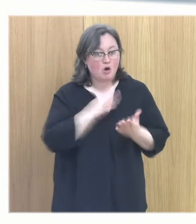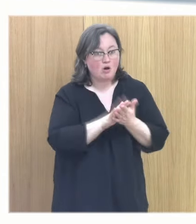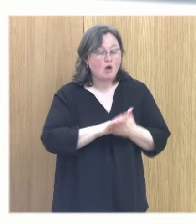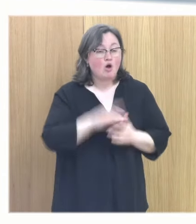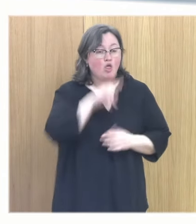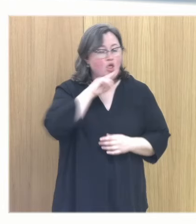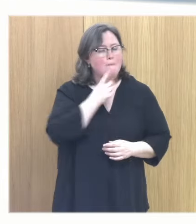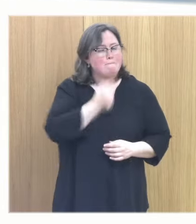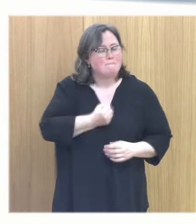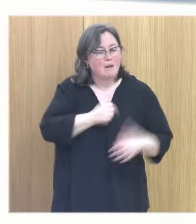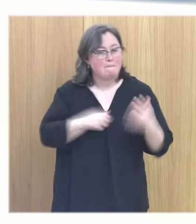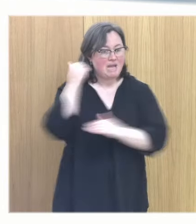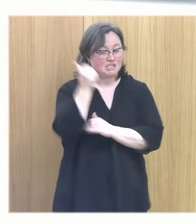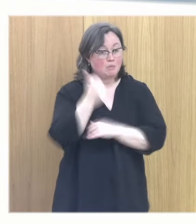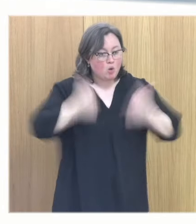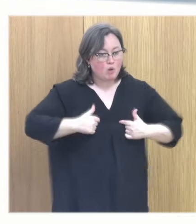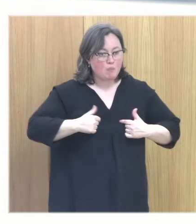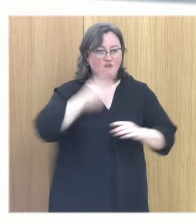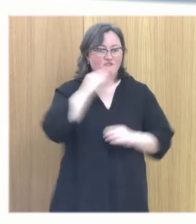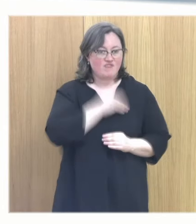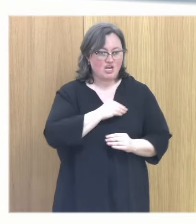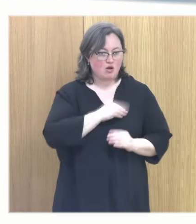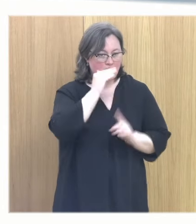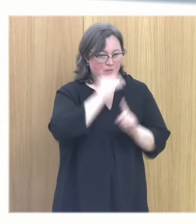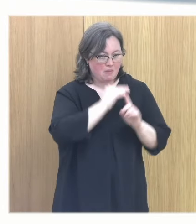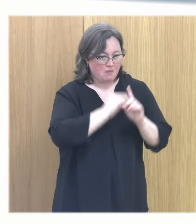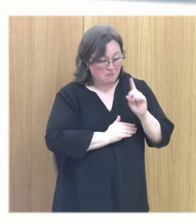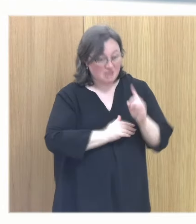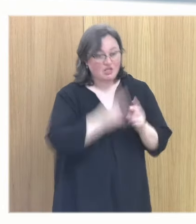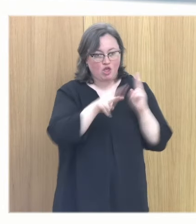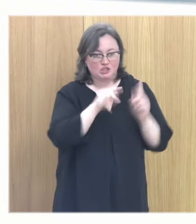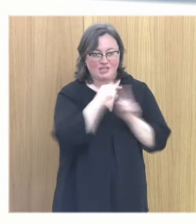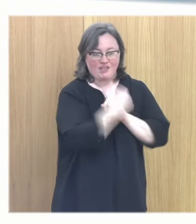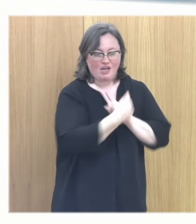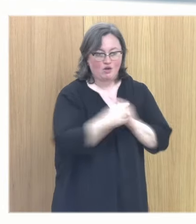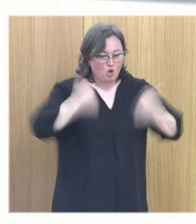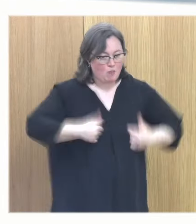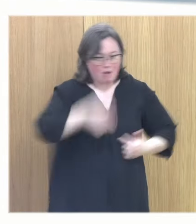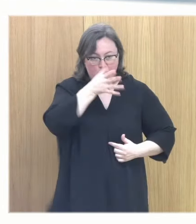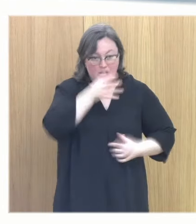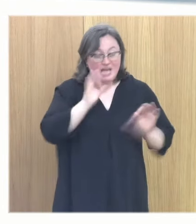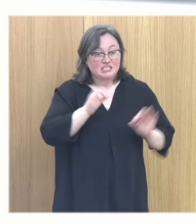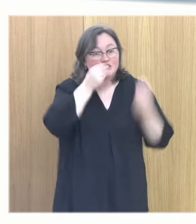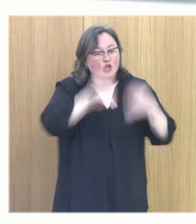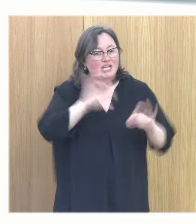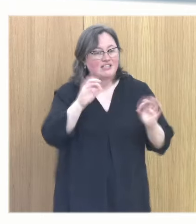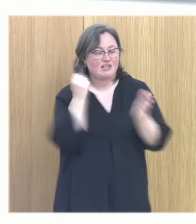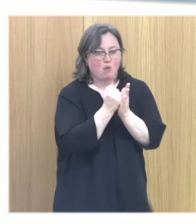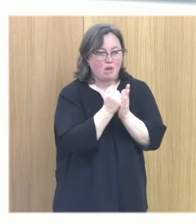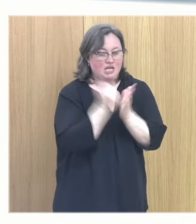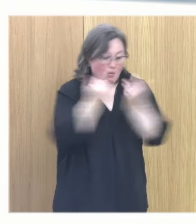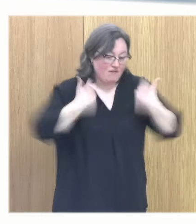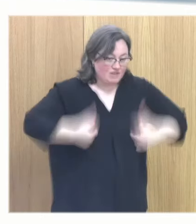del dolor y bajado la temperatura corporal esos son dos indicadores corporales que solo se activan con historias de trauma trauma